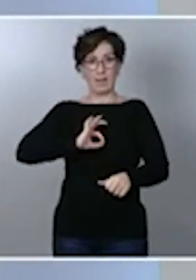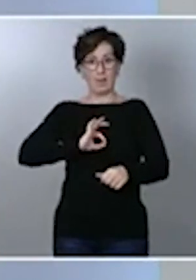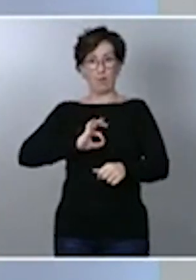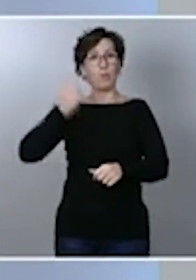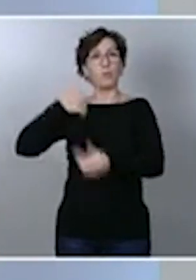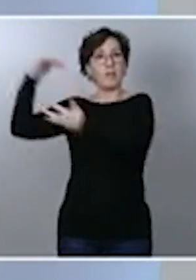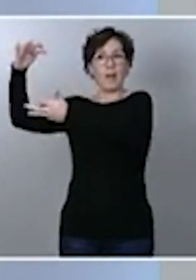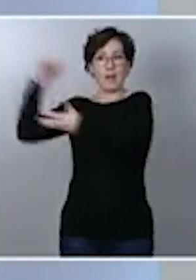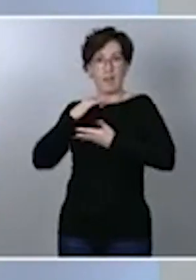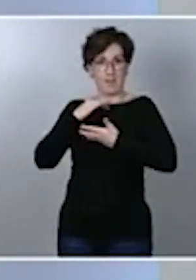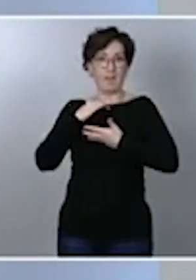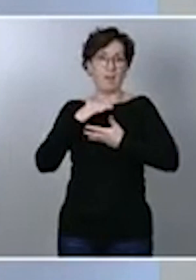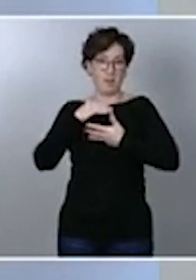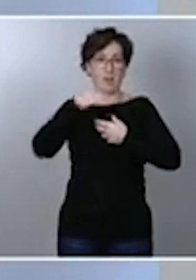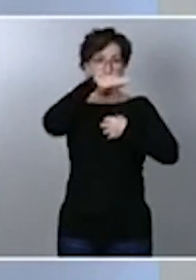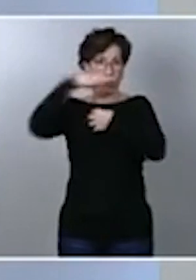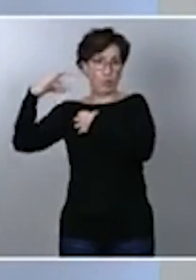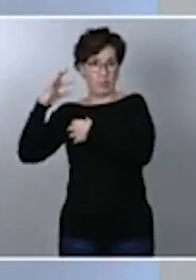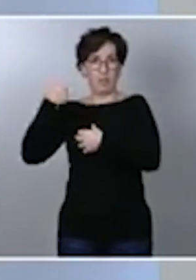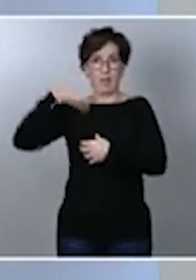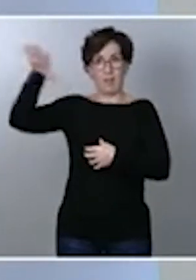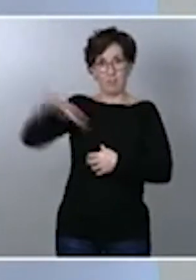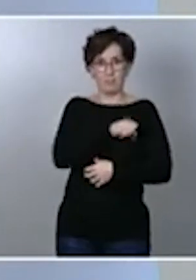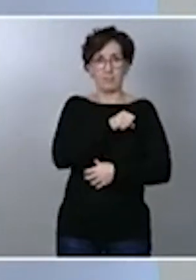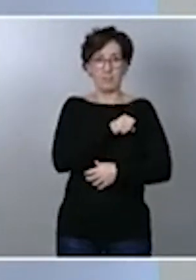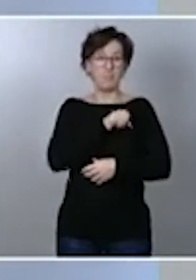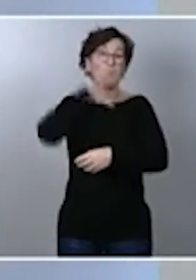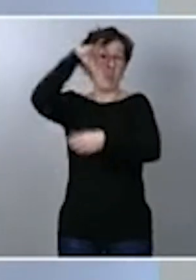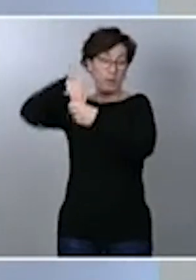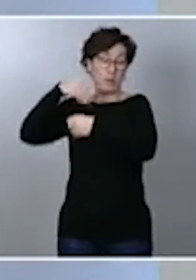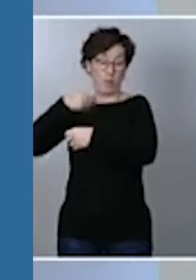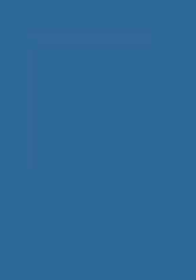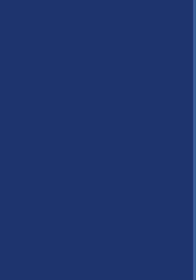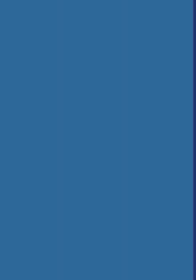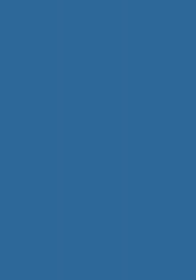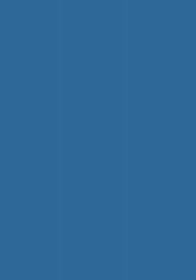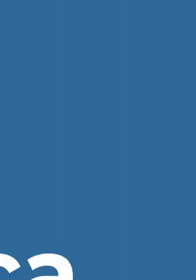de vacunas que hemos adquirido en el marco de la Estrategia Europea de Vacunación.